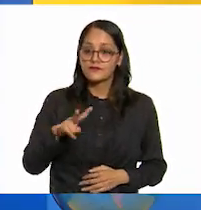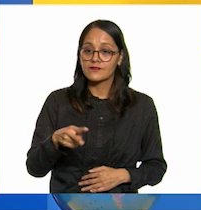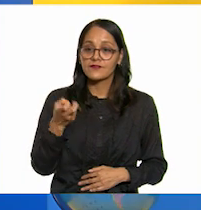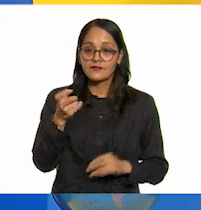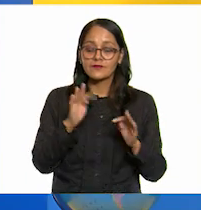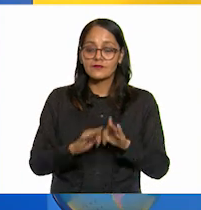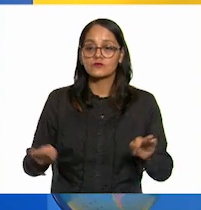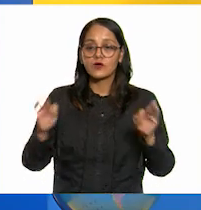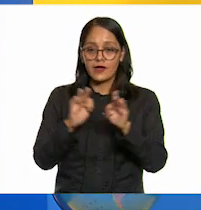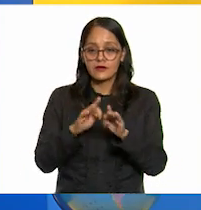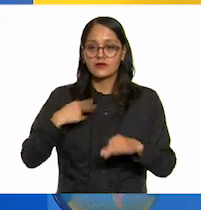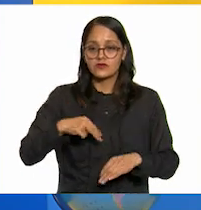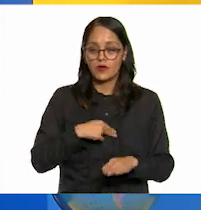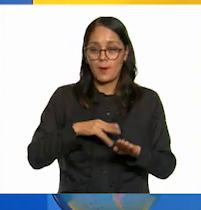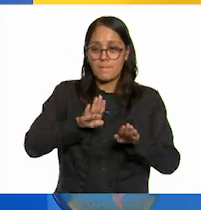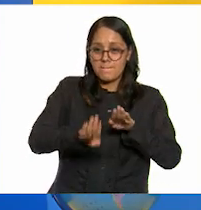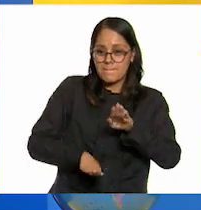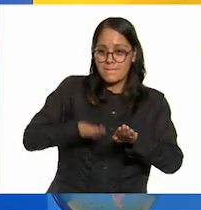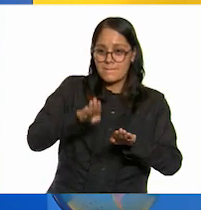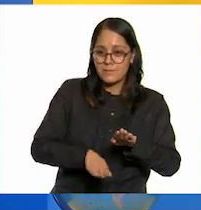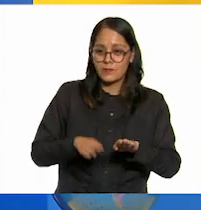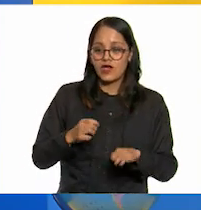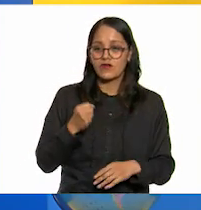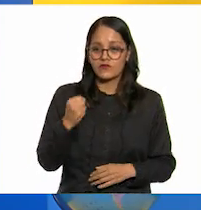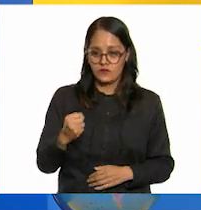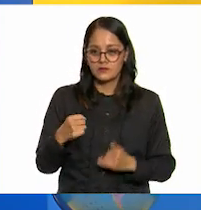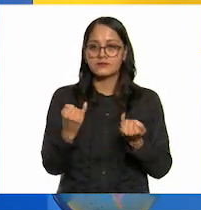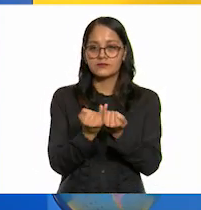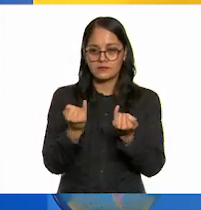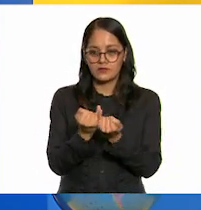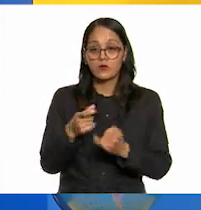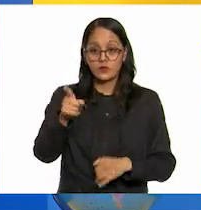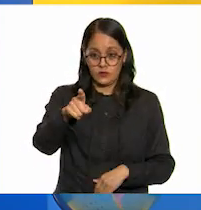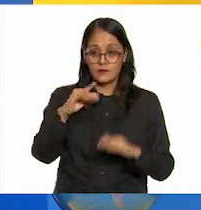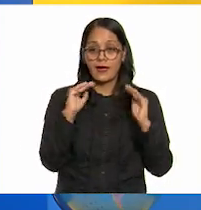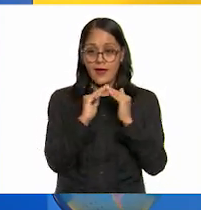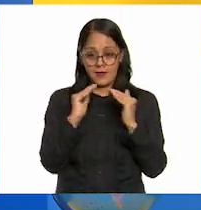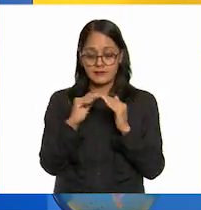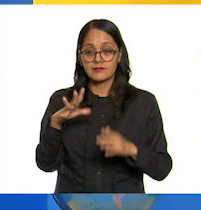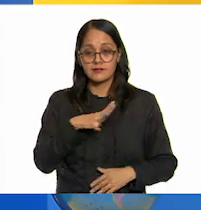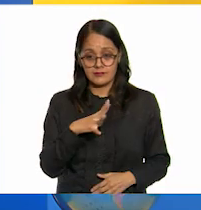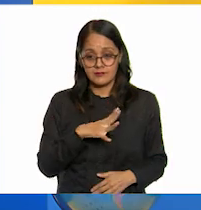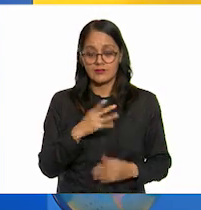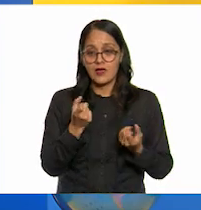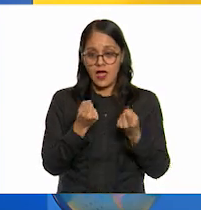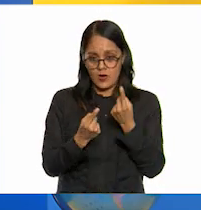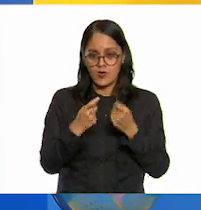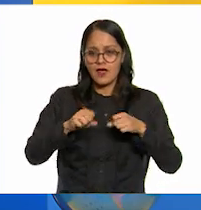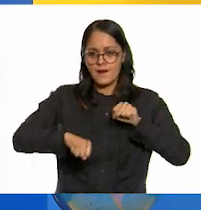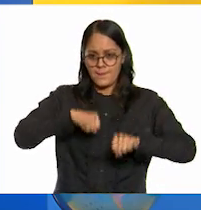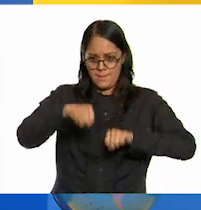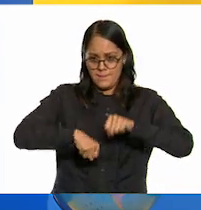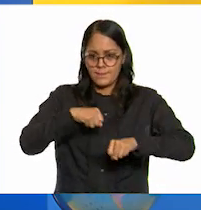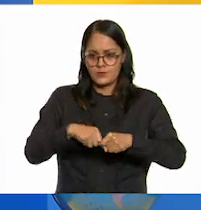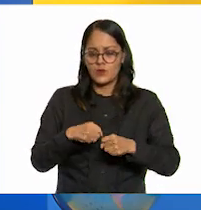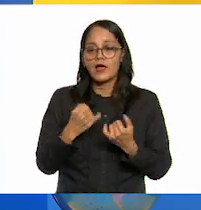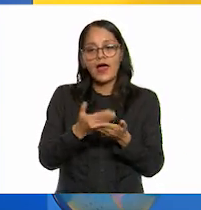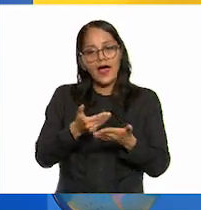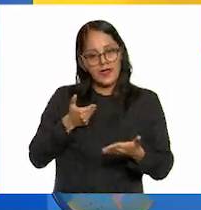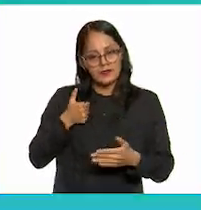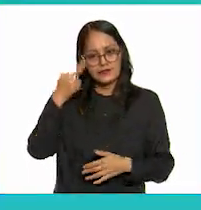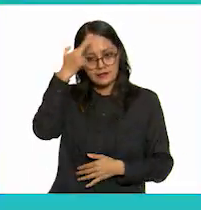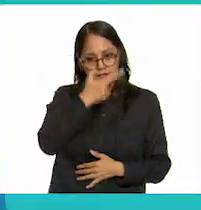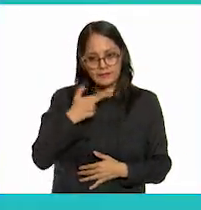muy importante la fricción y su relación con la fuerza si tenemos en casa cualquiera de estas máquinas las tenemos que revisar y dar